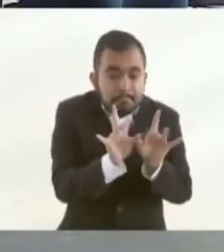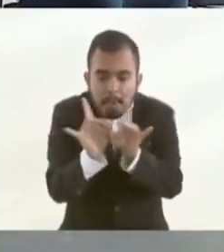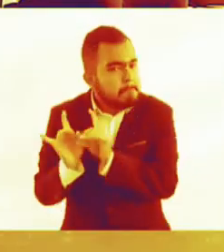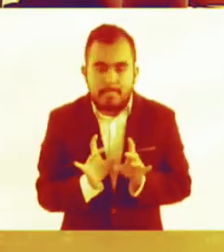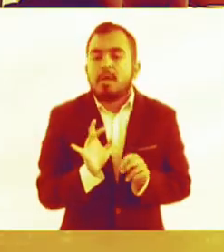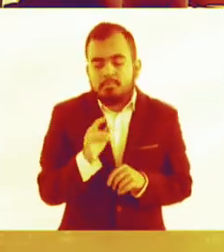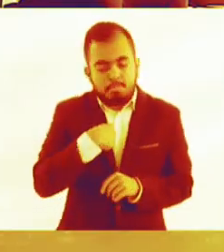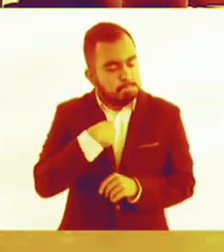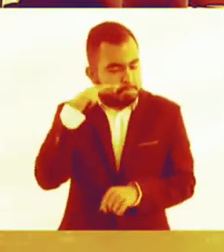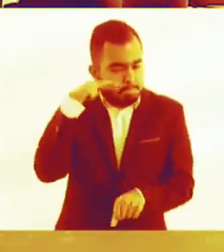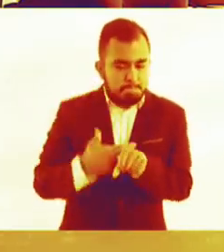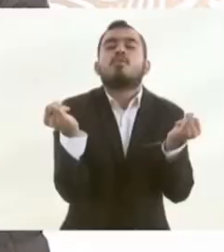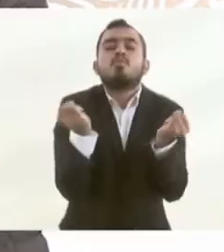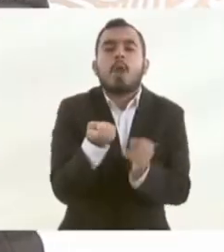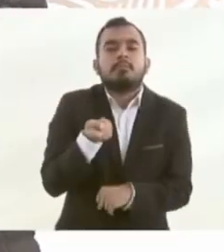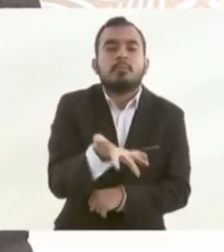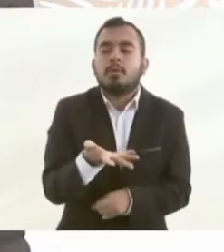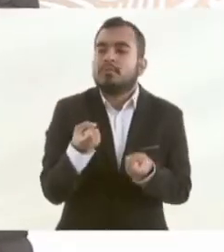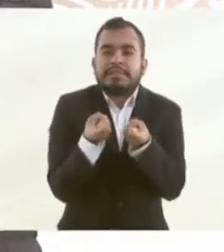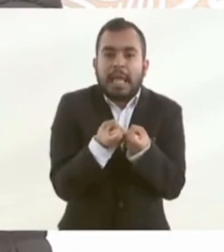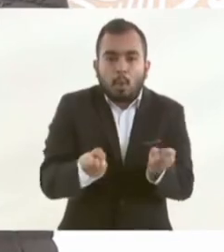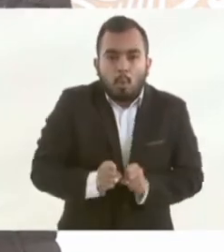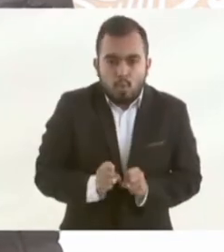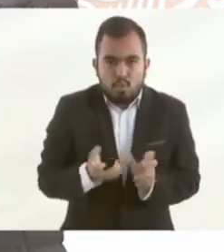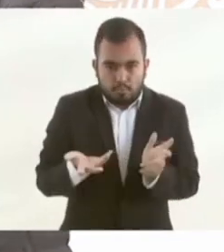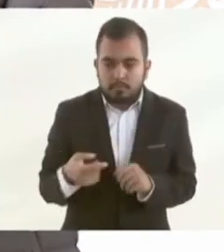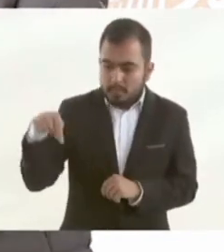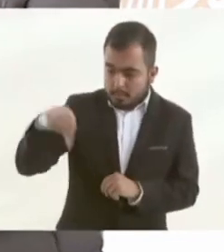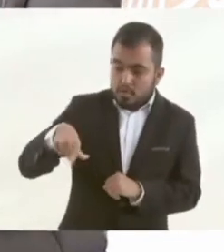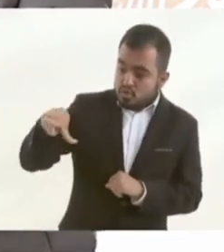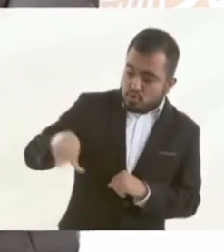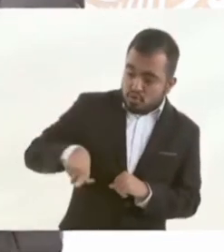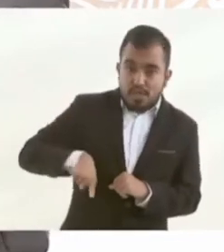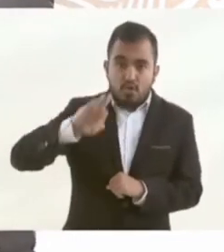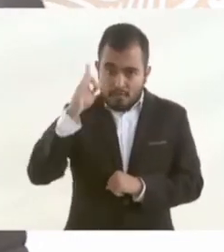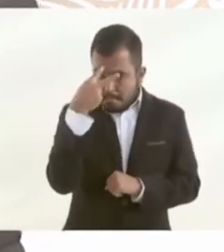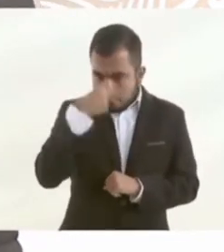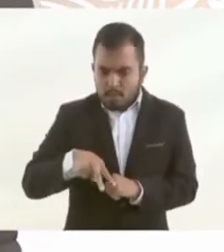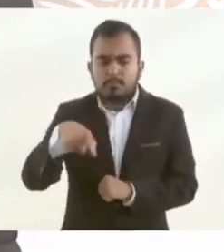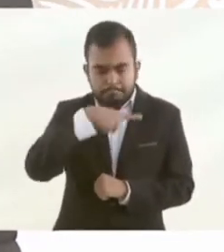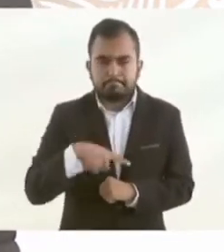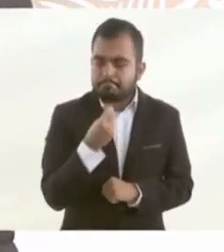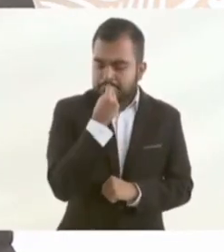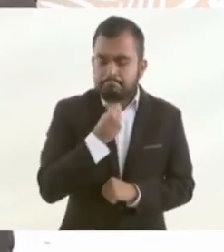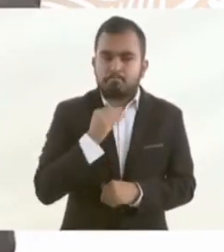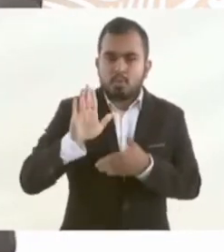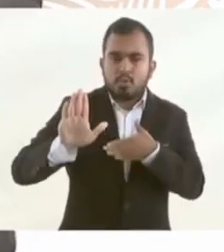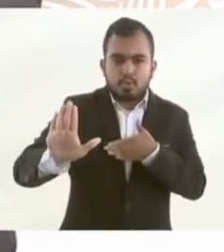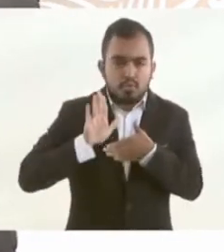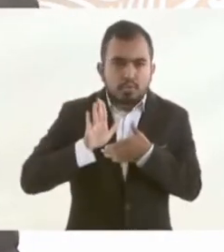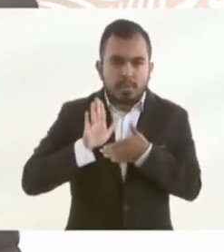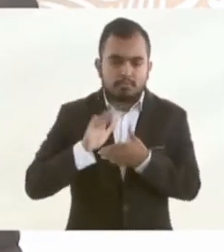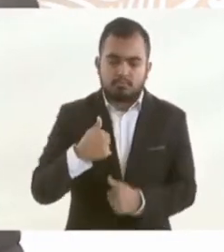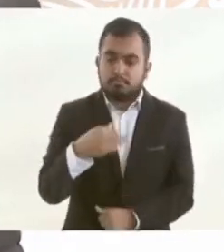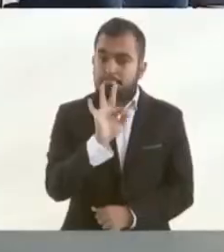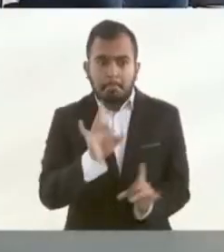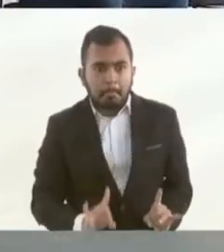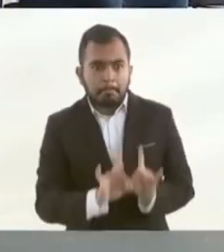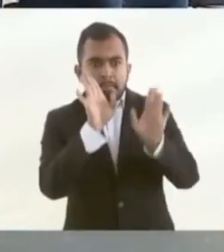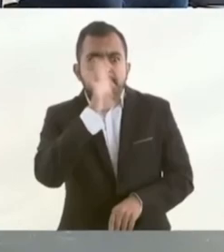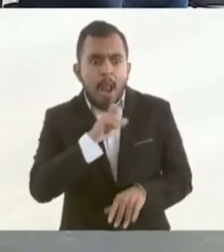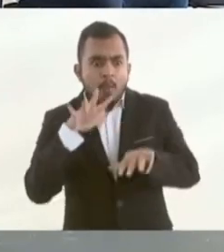Como una especie de seguro en donde el gobierno federal se compromete a hacerse cargo